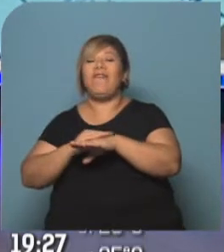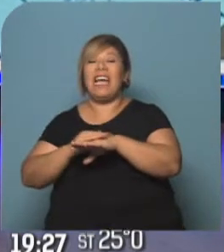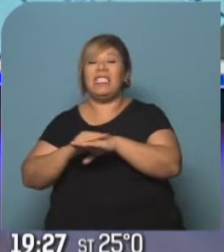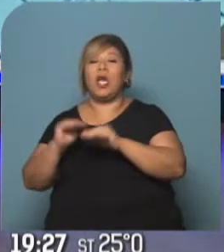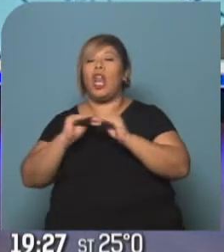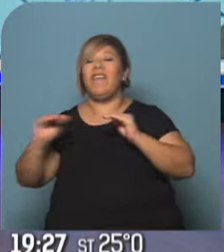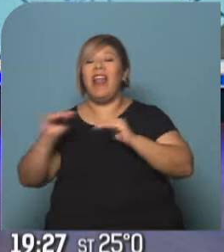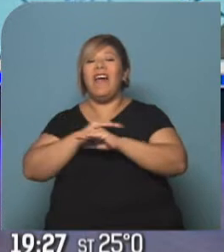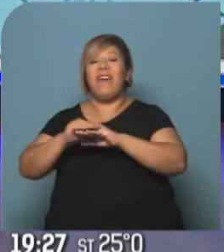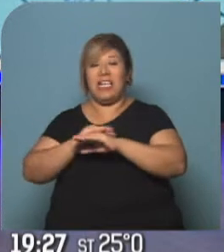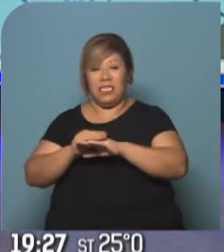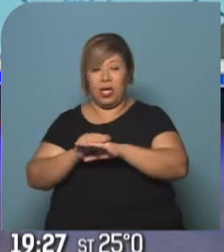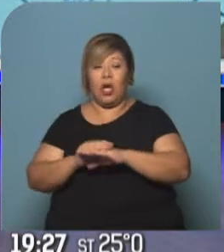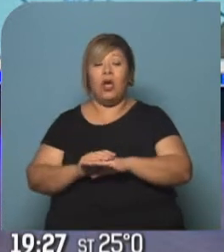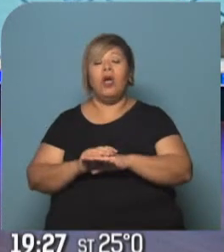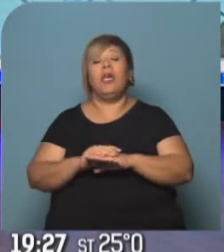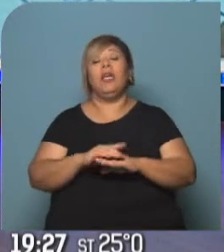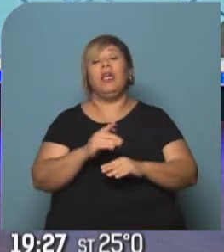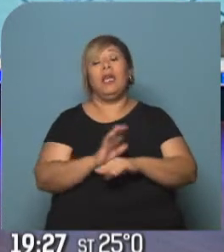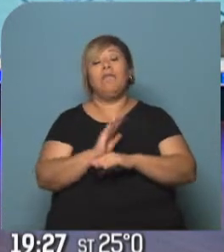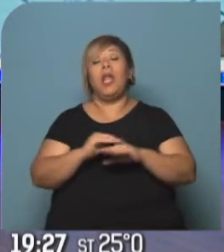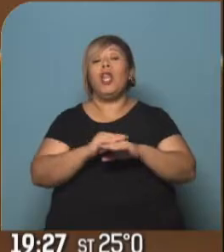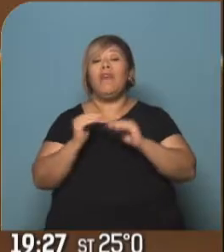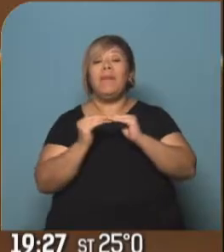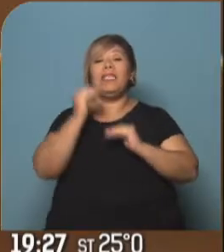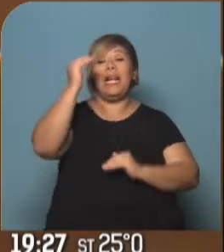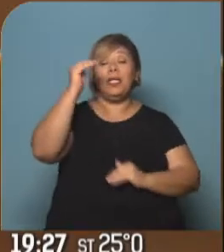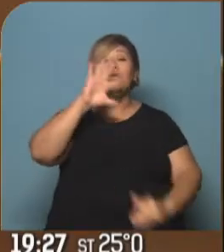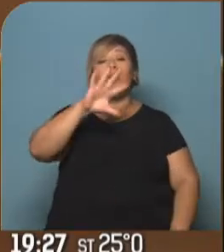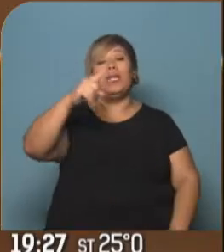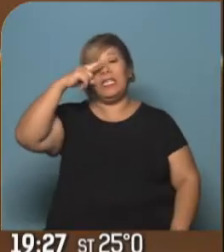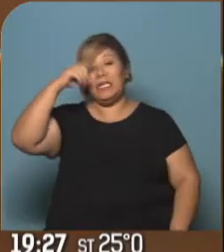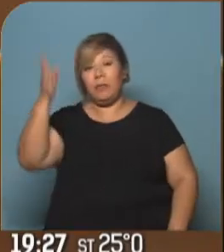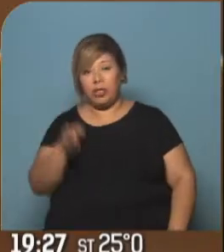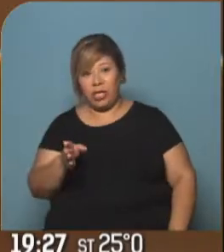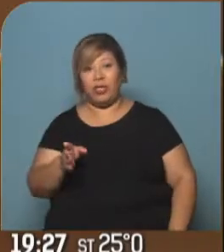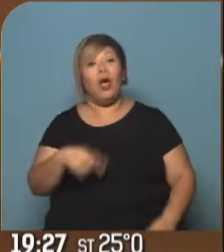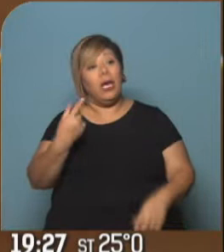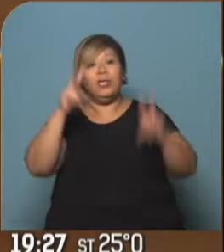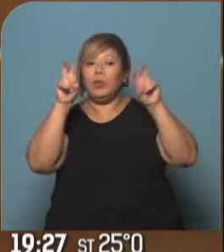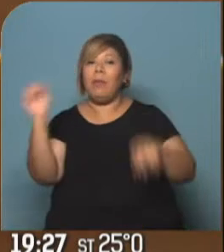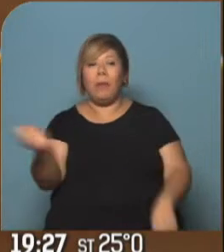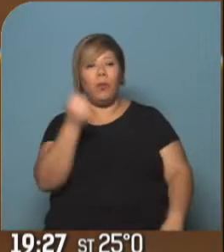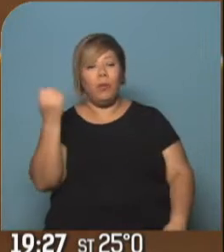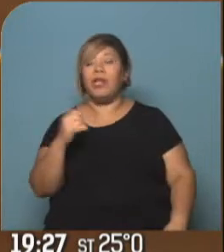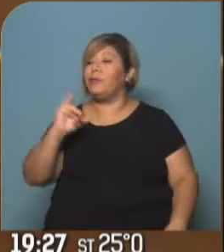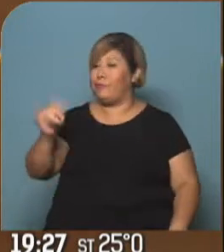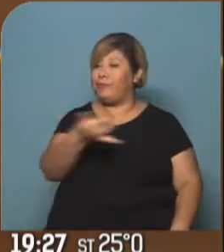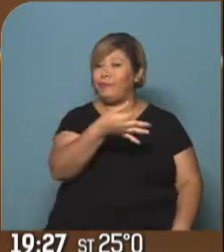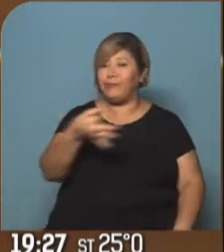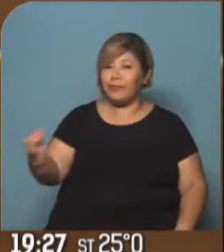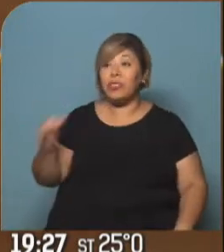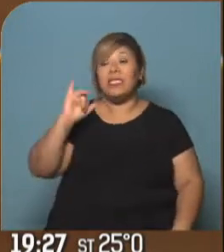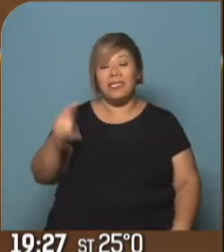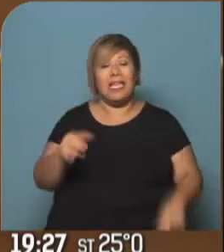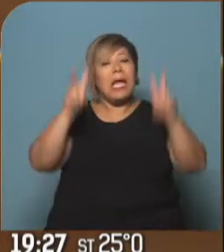dos puntos más importantes de los exámenes Aprender 2018. Y es el tema más importante porque estamos hablando de la educación, de